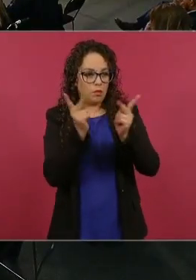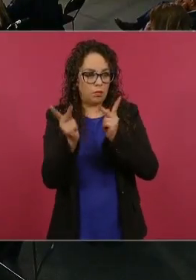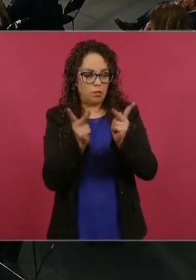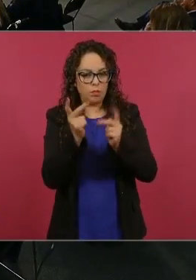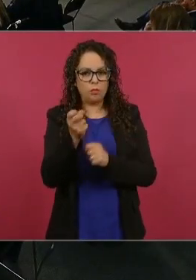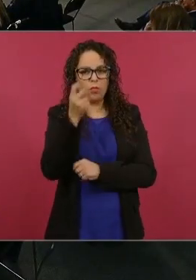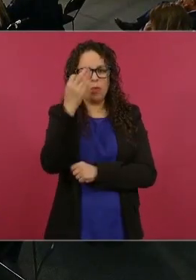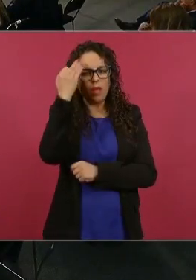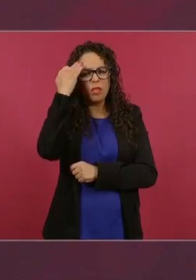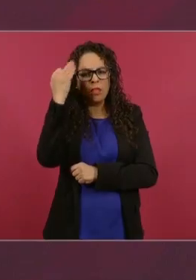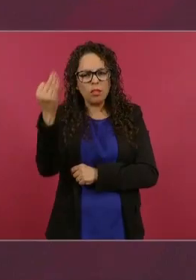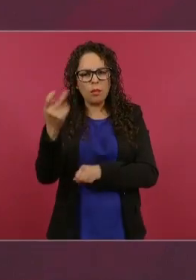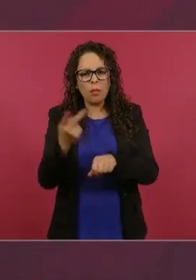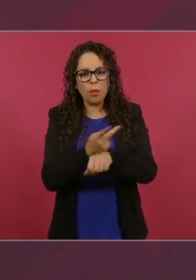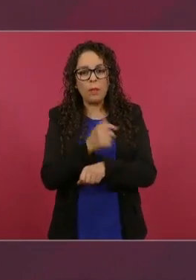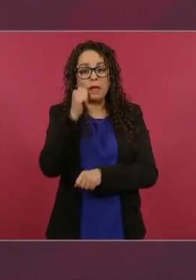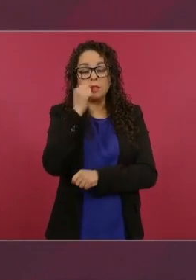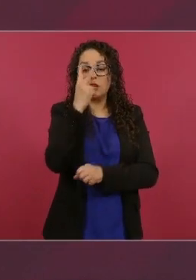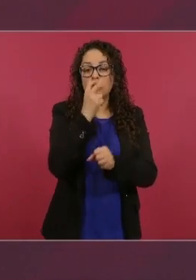al 24